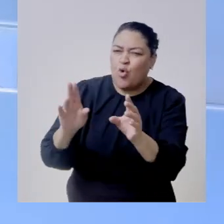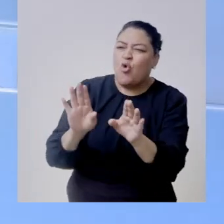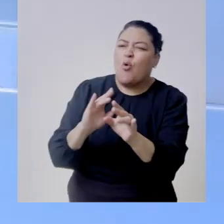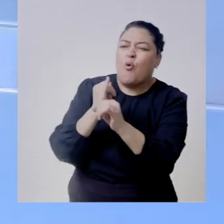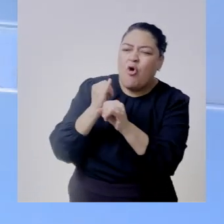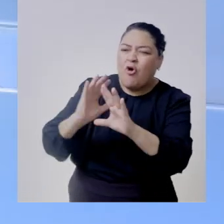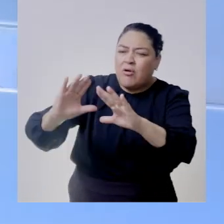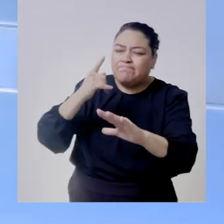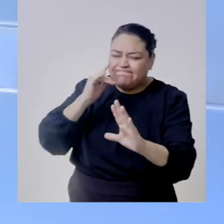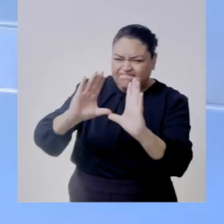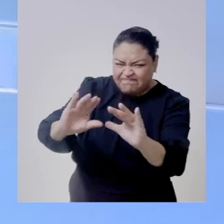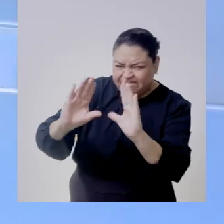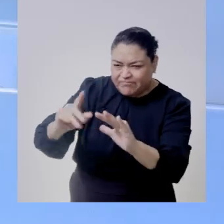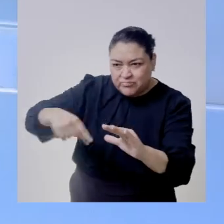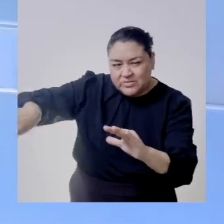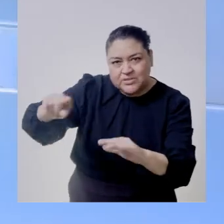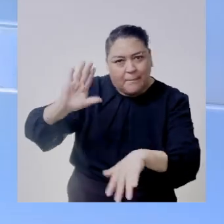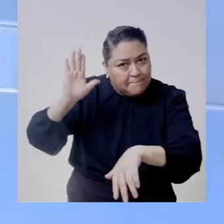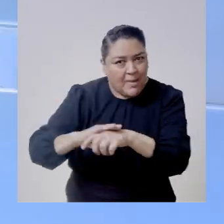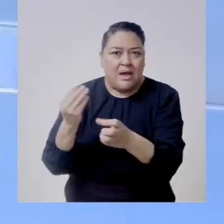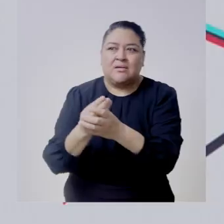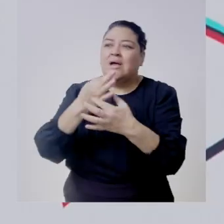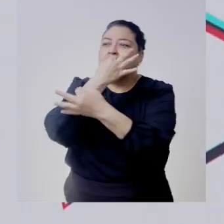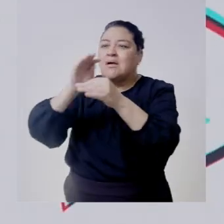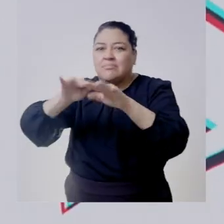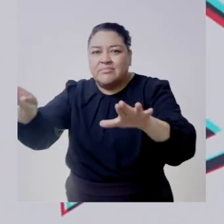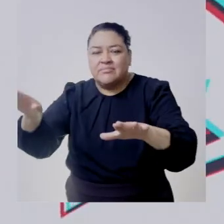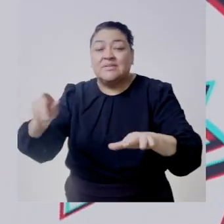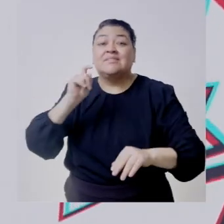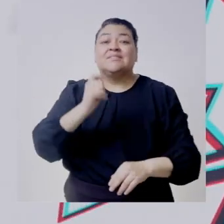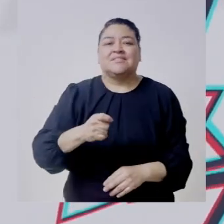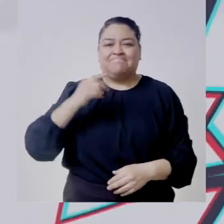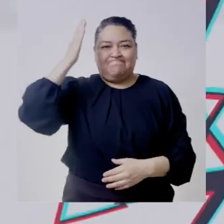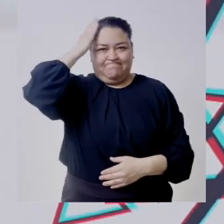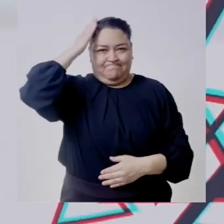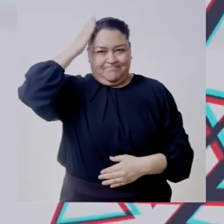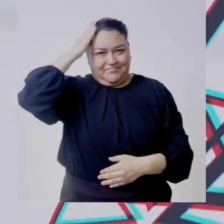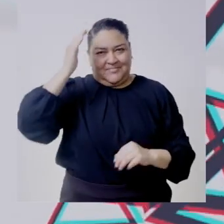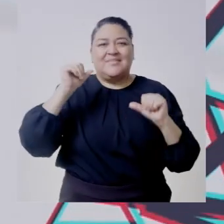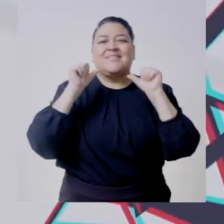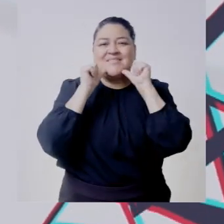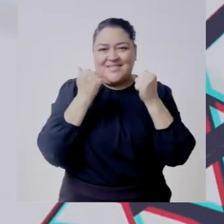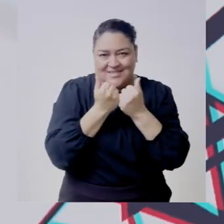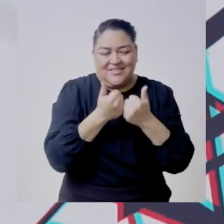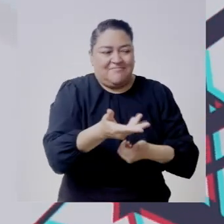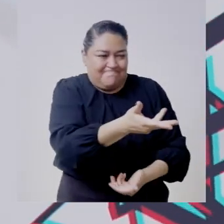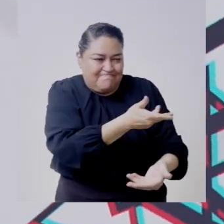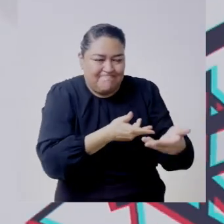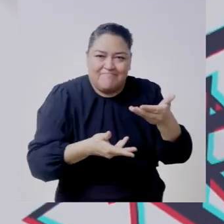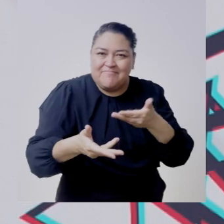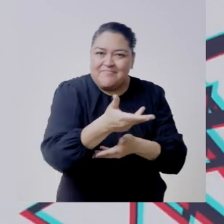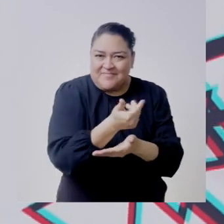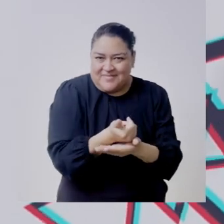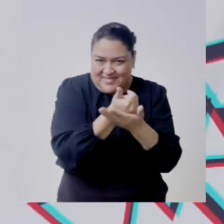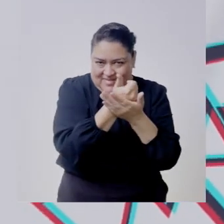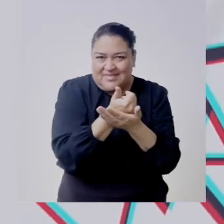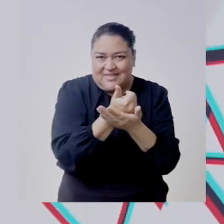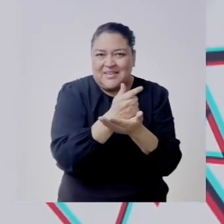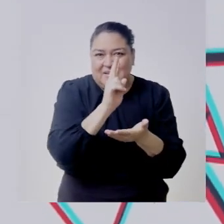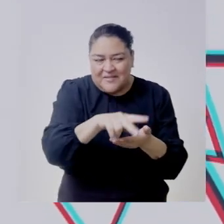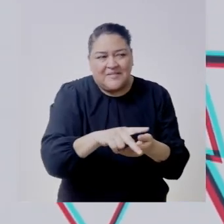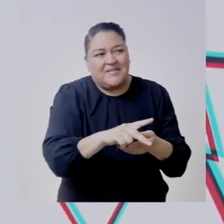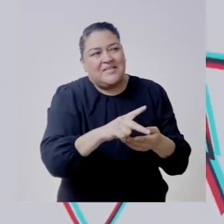taller para que pudieran impulsar todos sus cursos entonces es una red para intercambio de